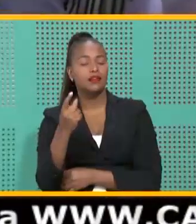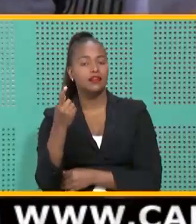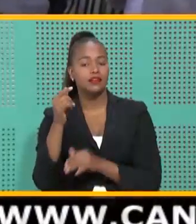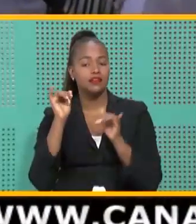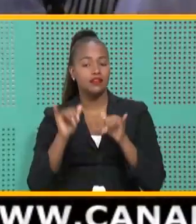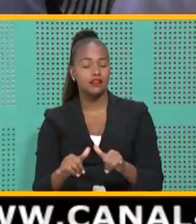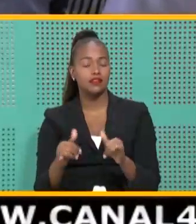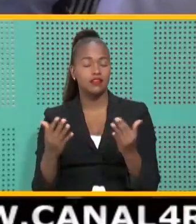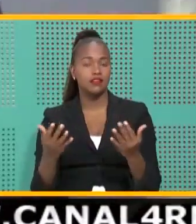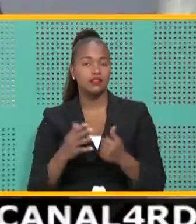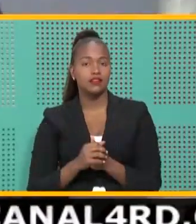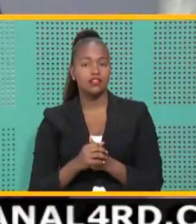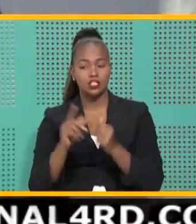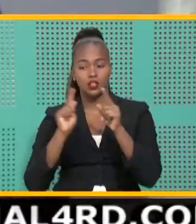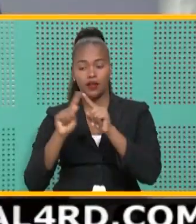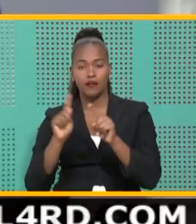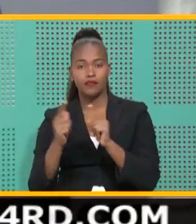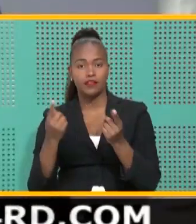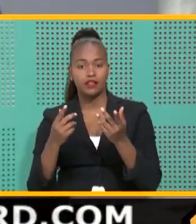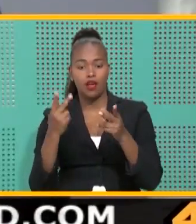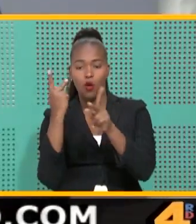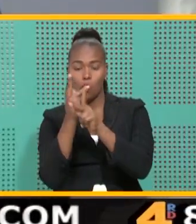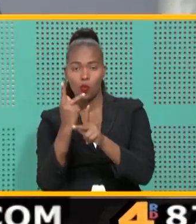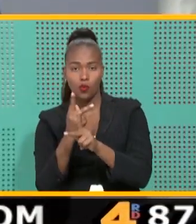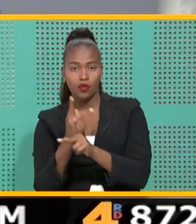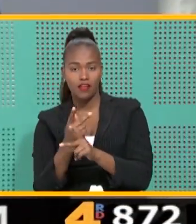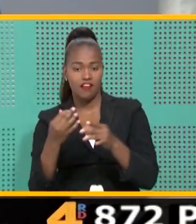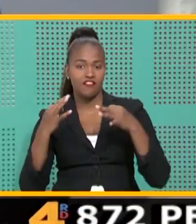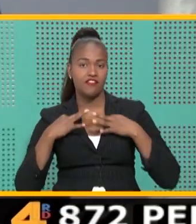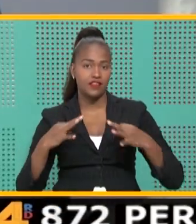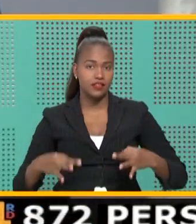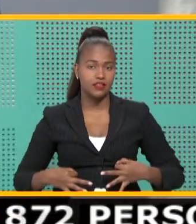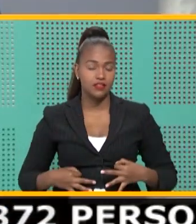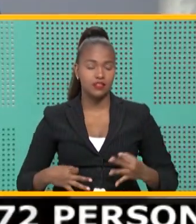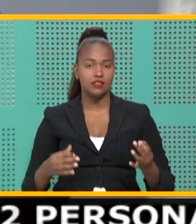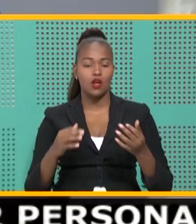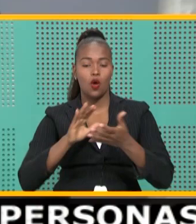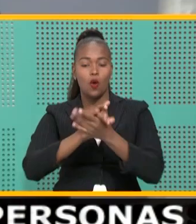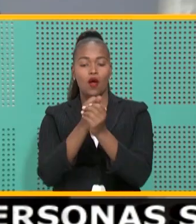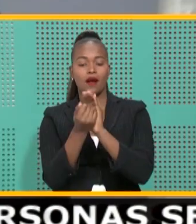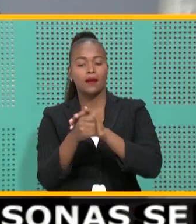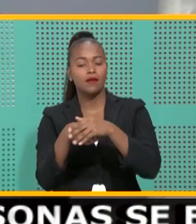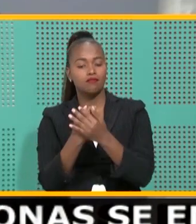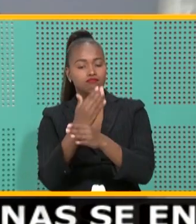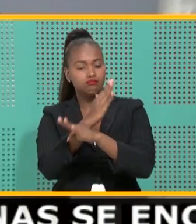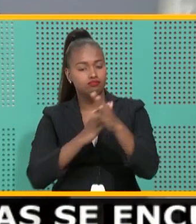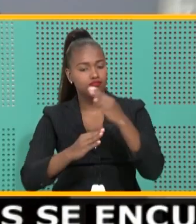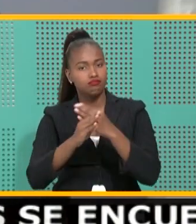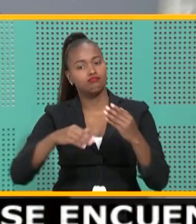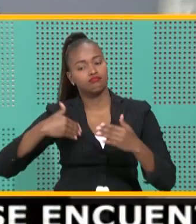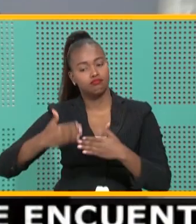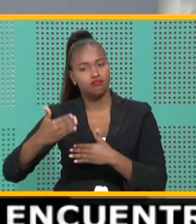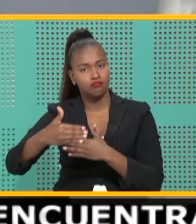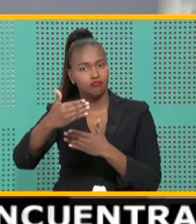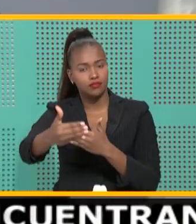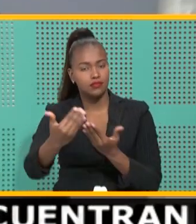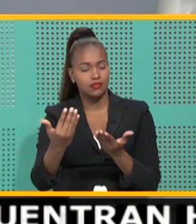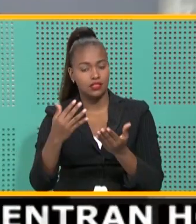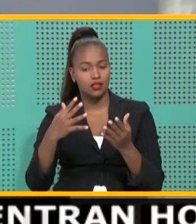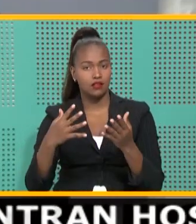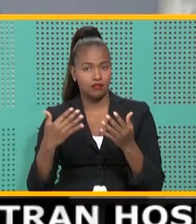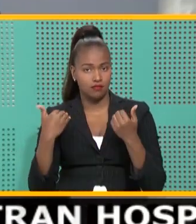las medidas de higiene física con lavado frecuente de las manos, con agua y jabón